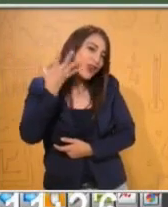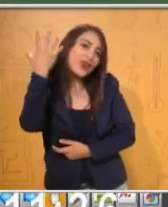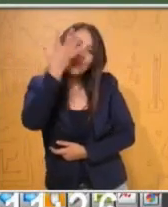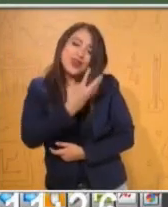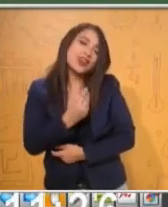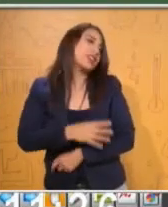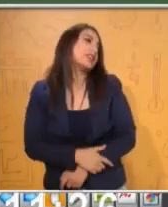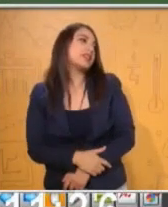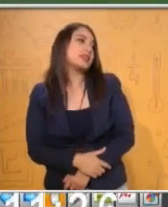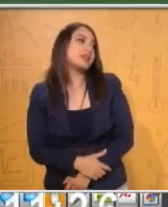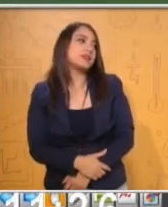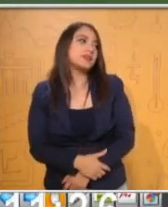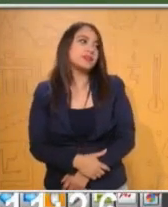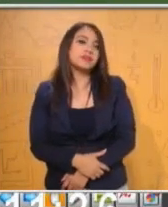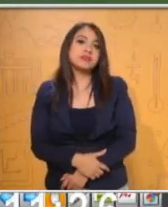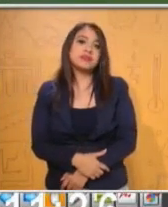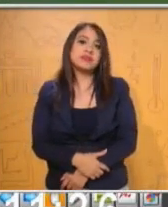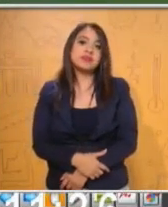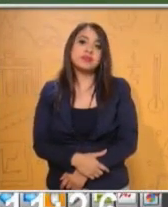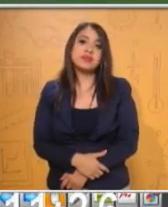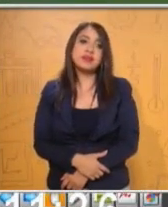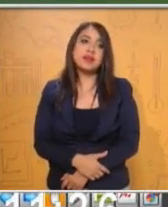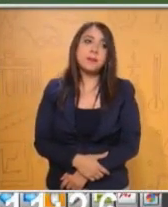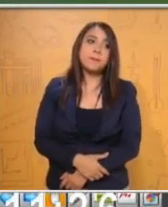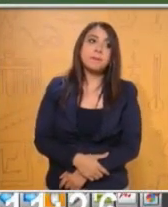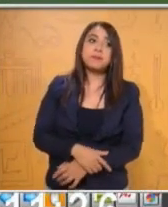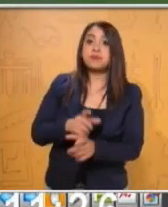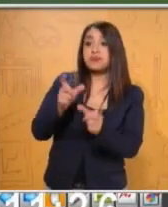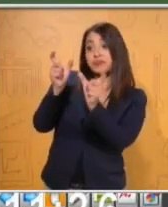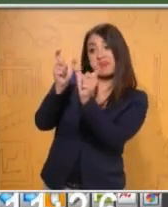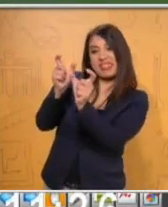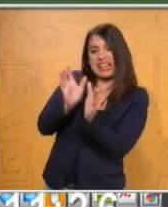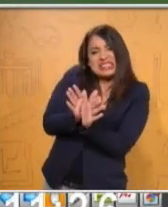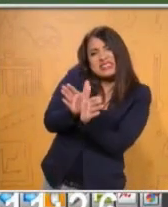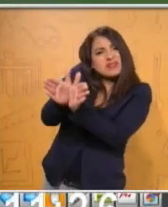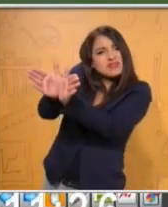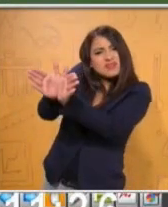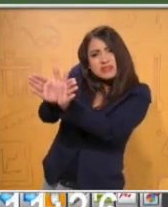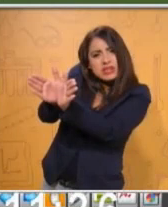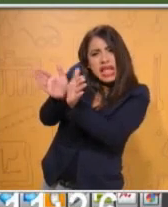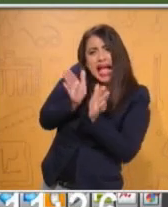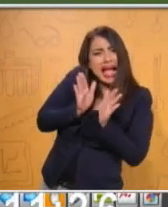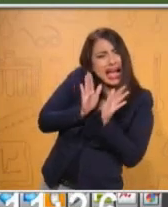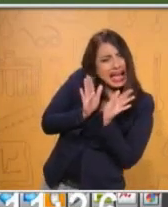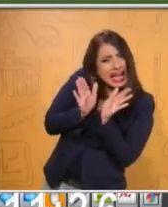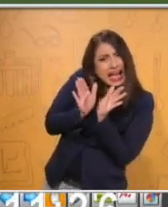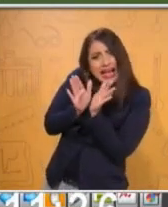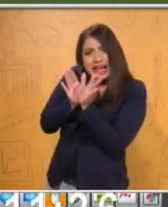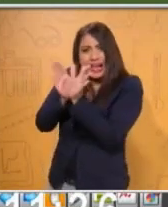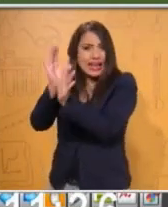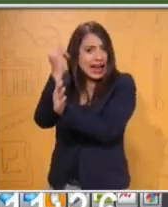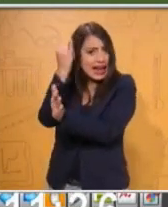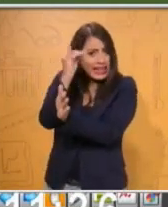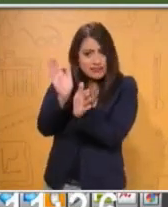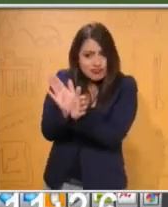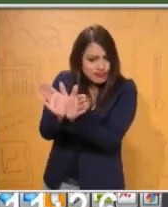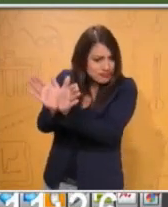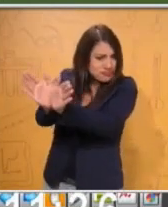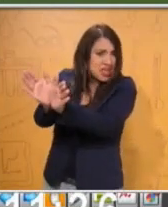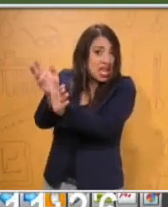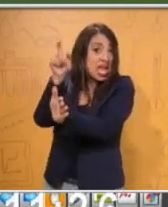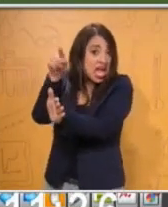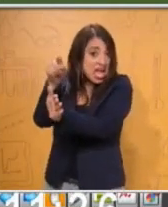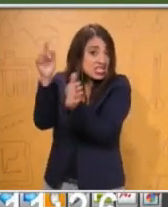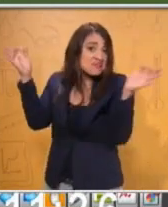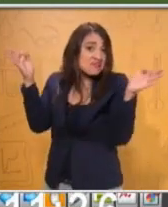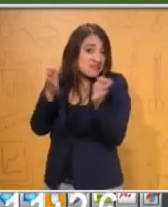Solo en un rincón el invierno reinaba. Era el rincón más apartado del jardín y en él se